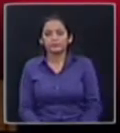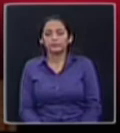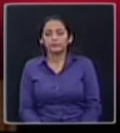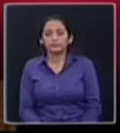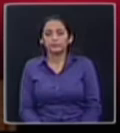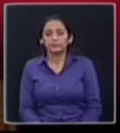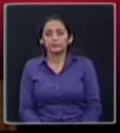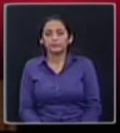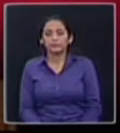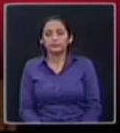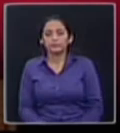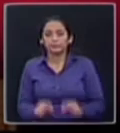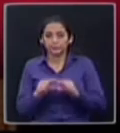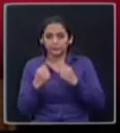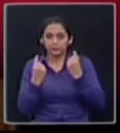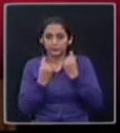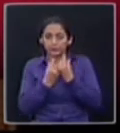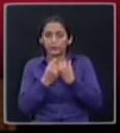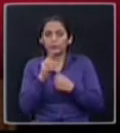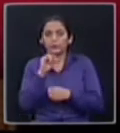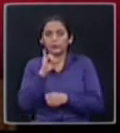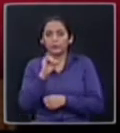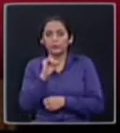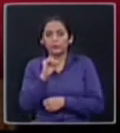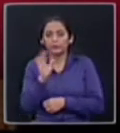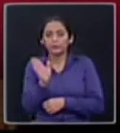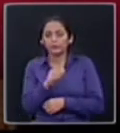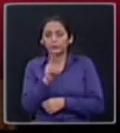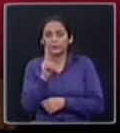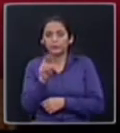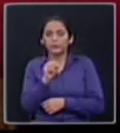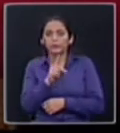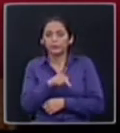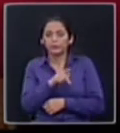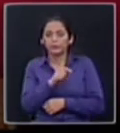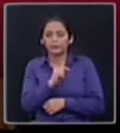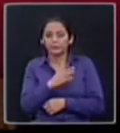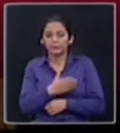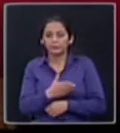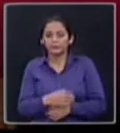alianza, unirate primero con Alianza Paz. Siete de la mañana de 32 minutos. Hacemos la pausa. Ya regresamos.